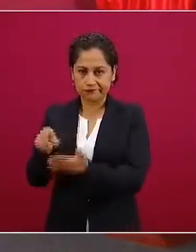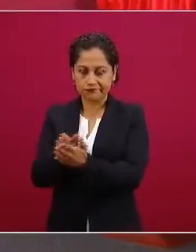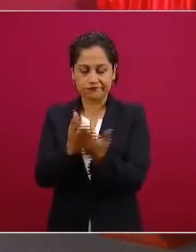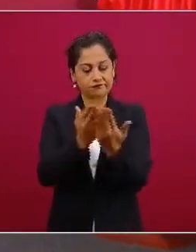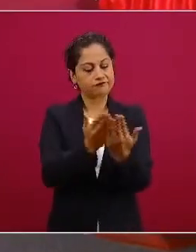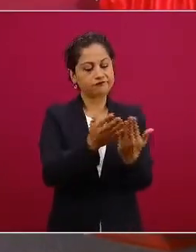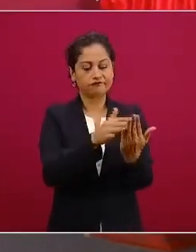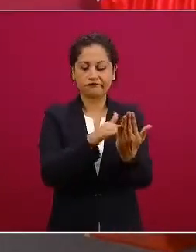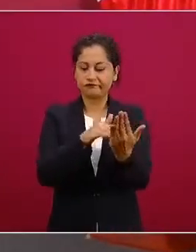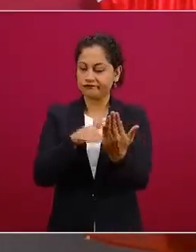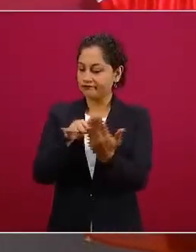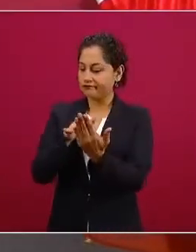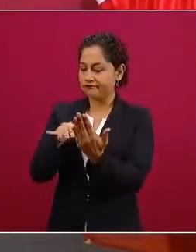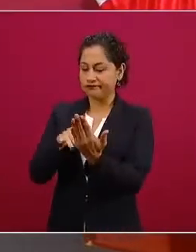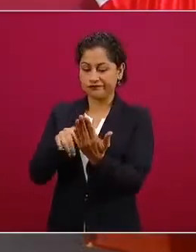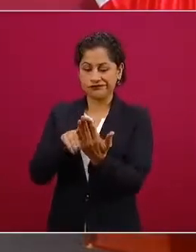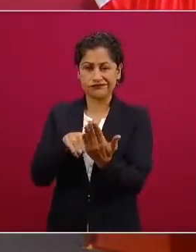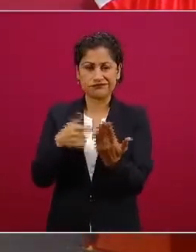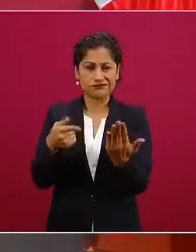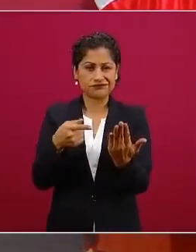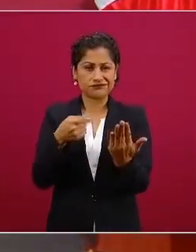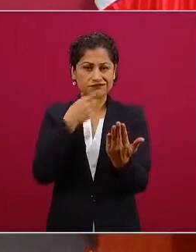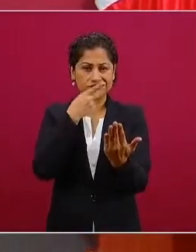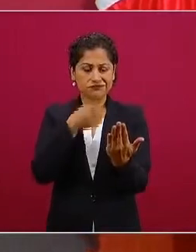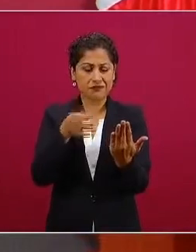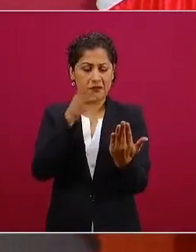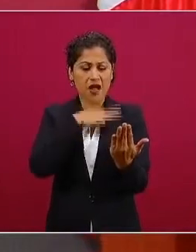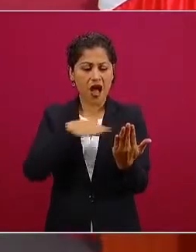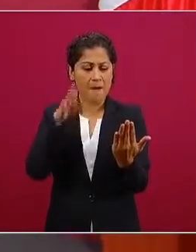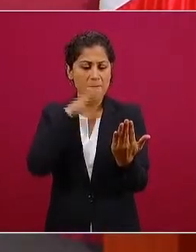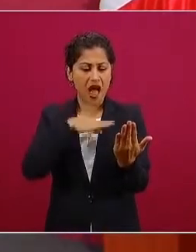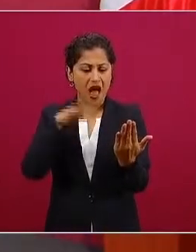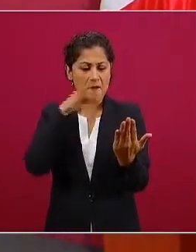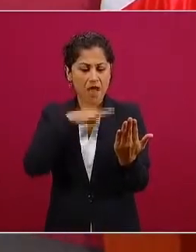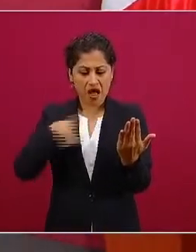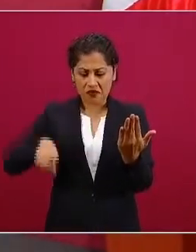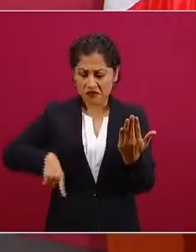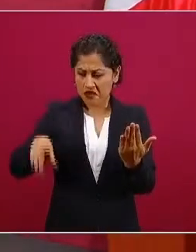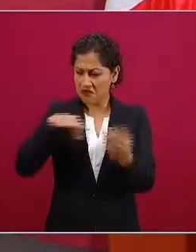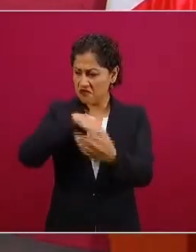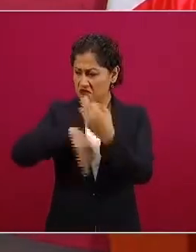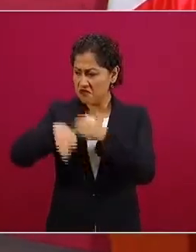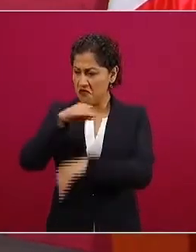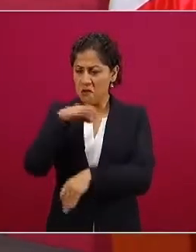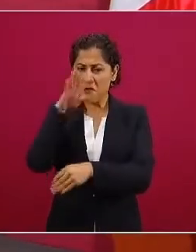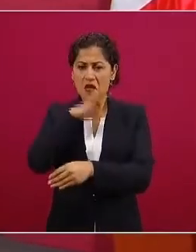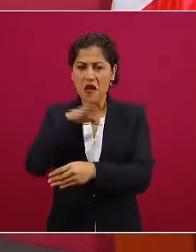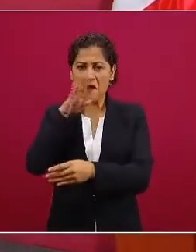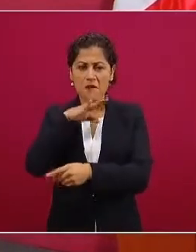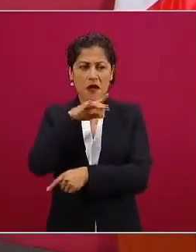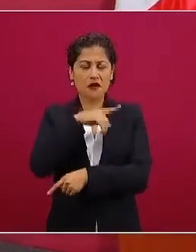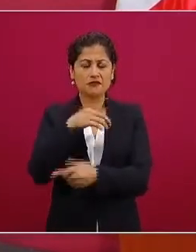todo malo todo malo